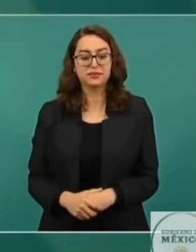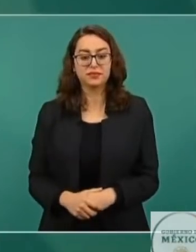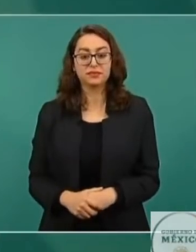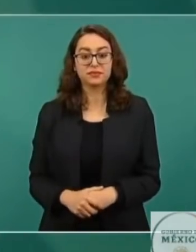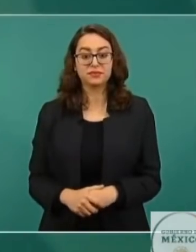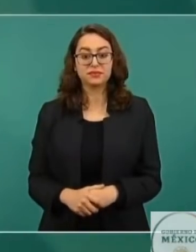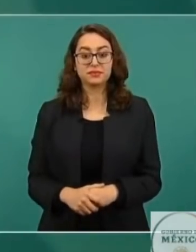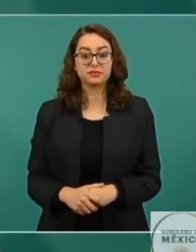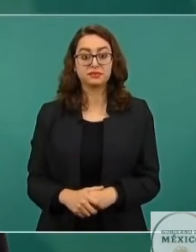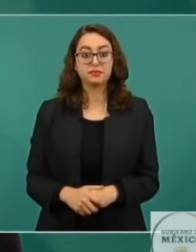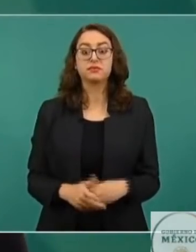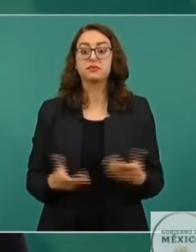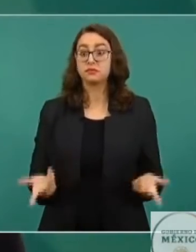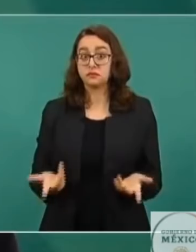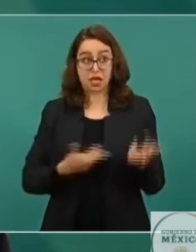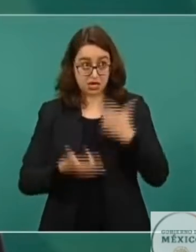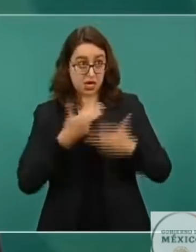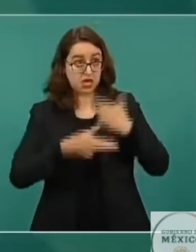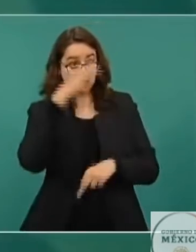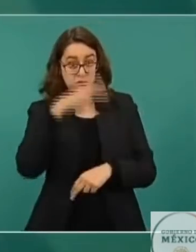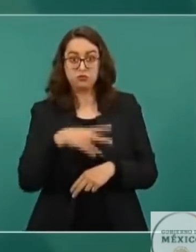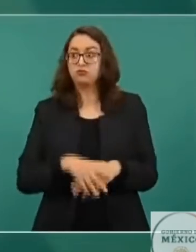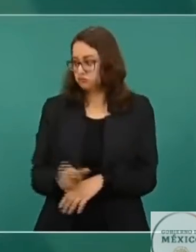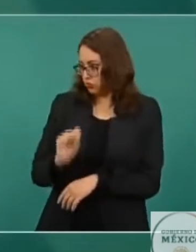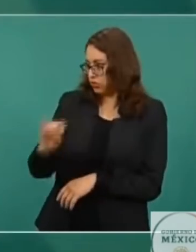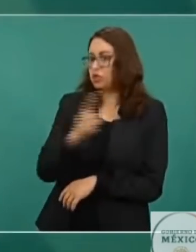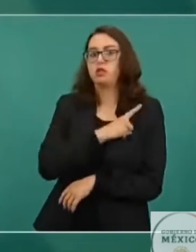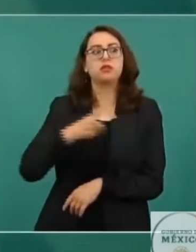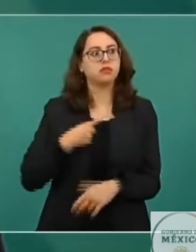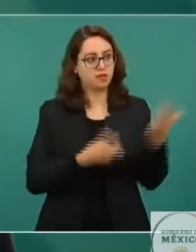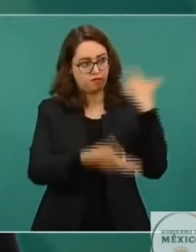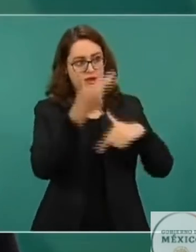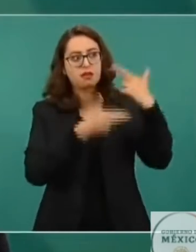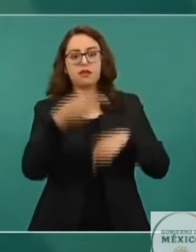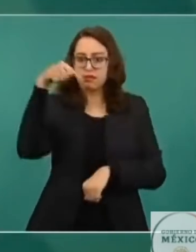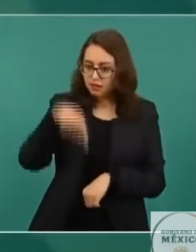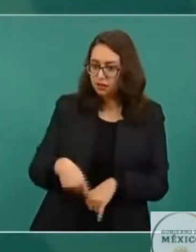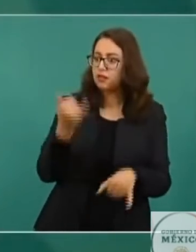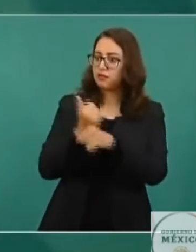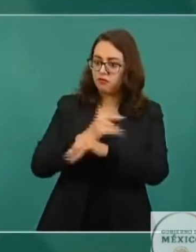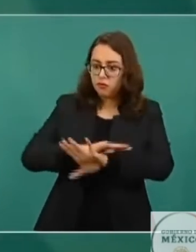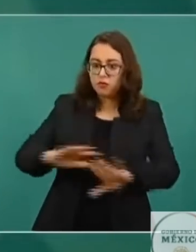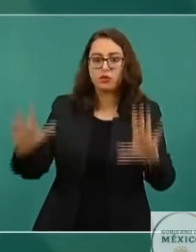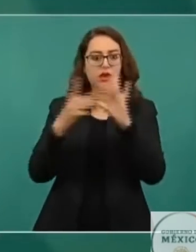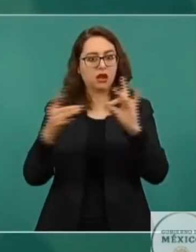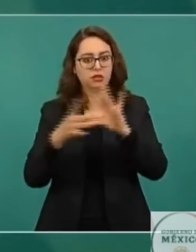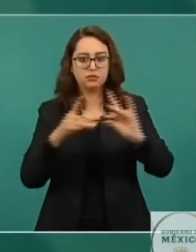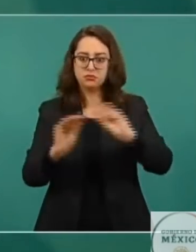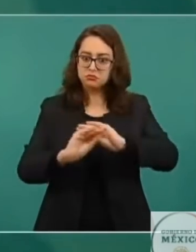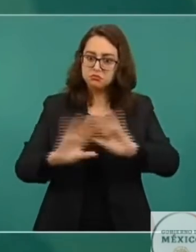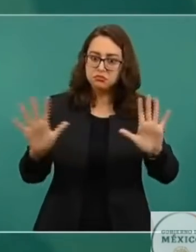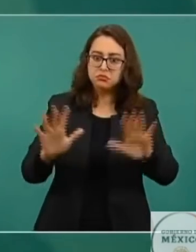regrese a México. Que regrese, que informe, que aclare su situación.